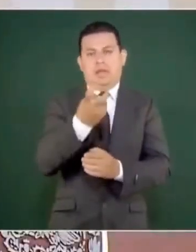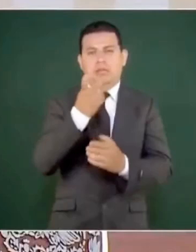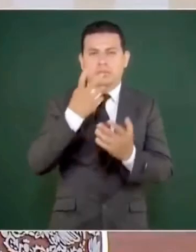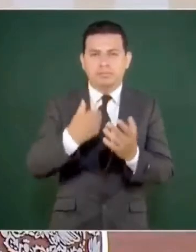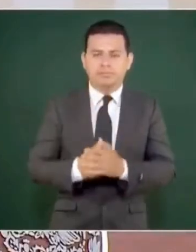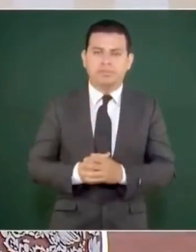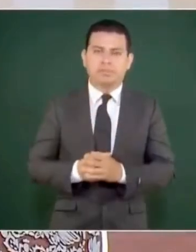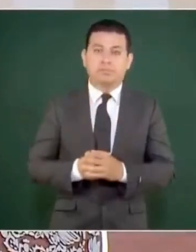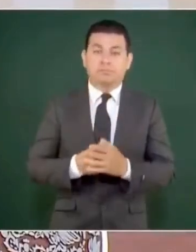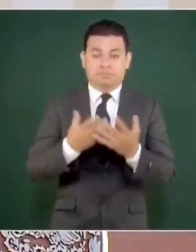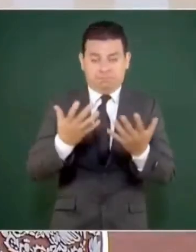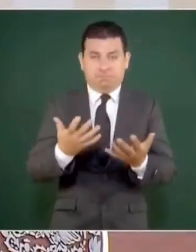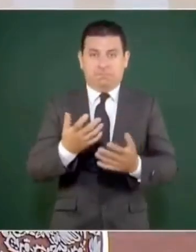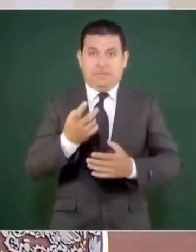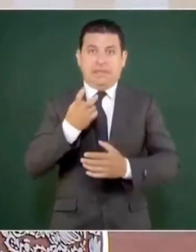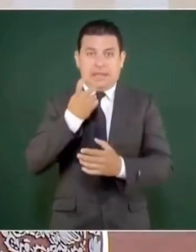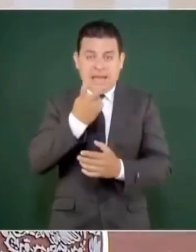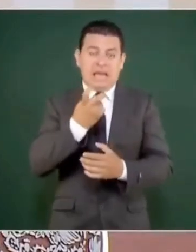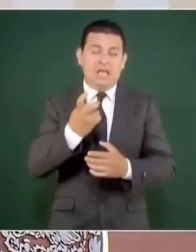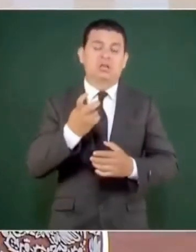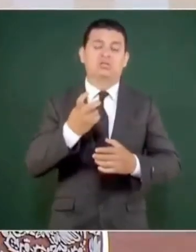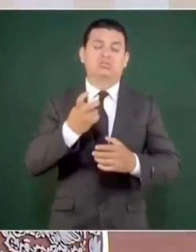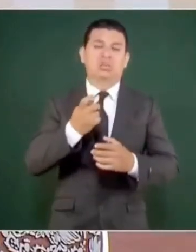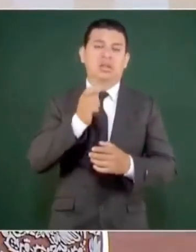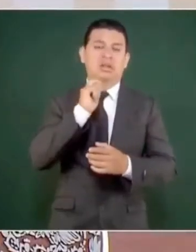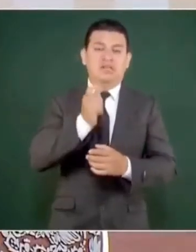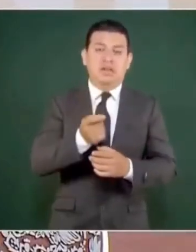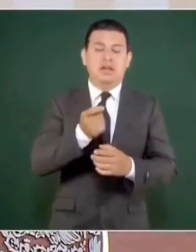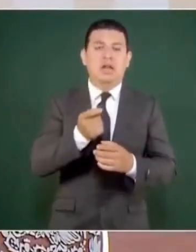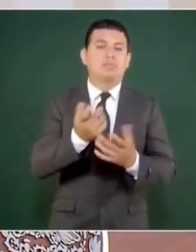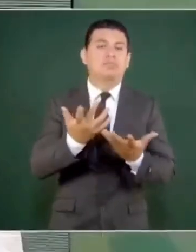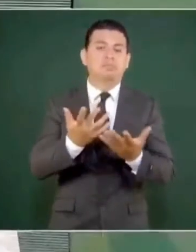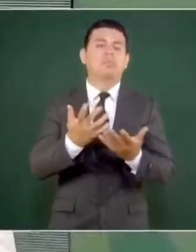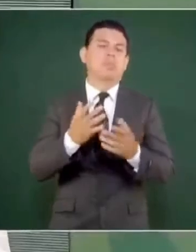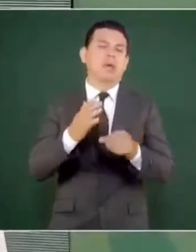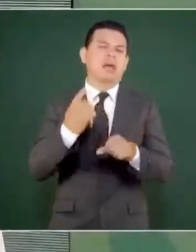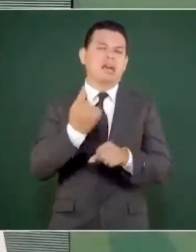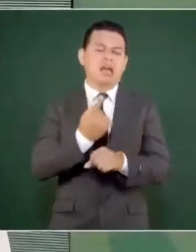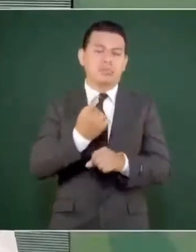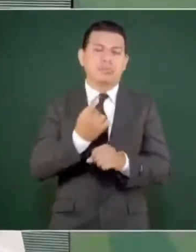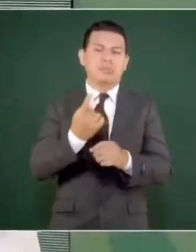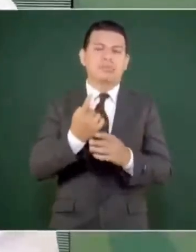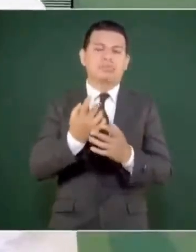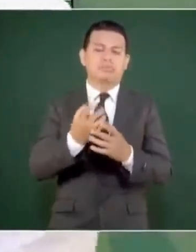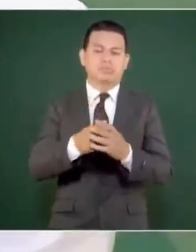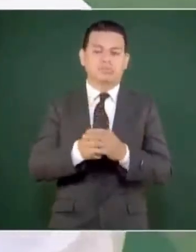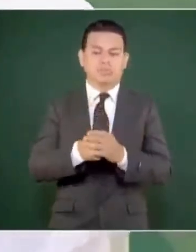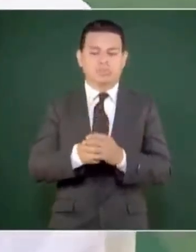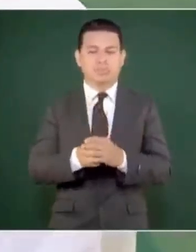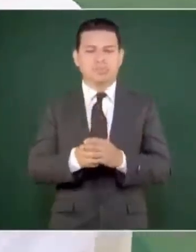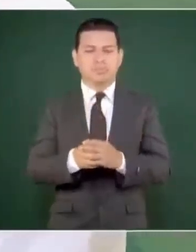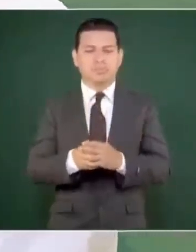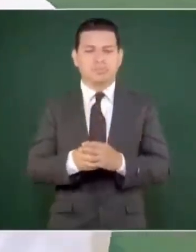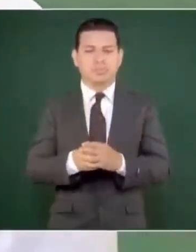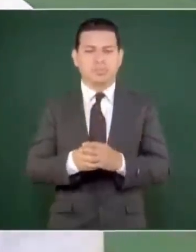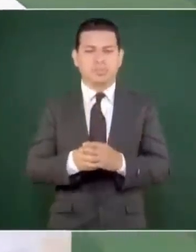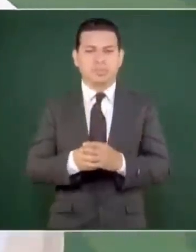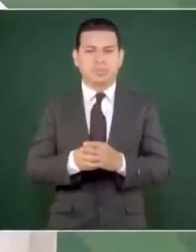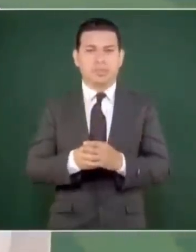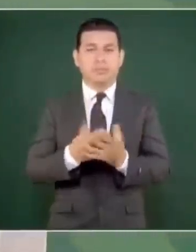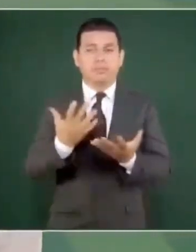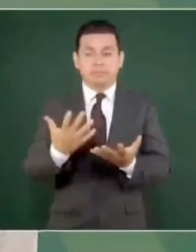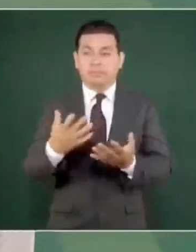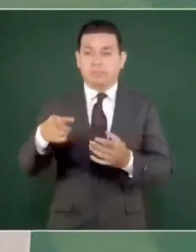Entonces, no es ningún